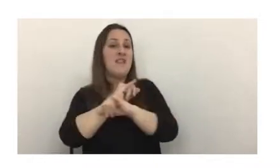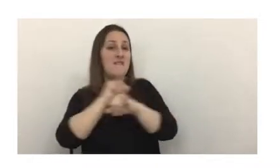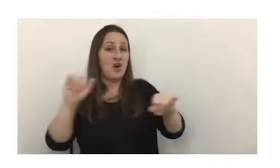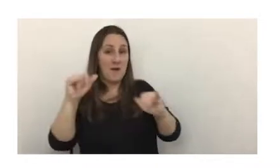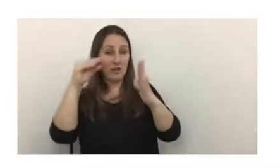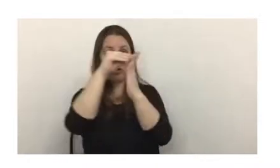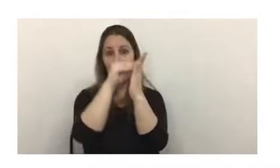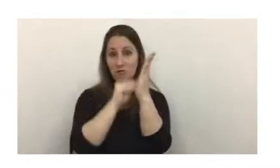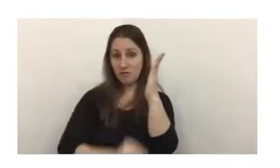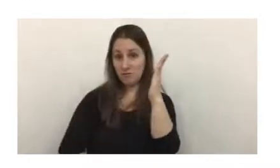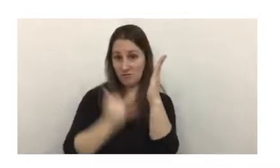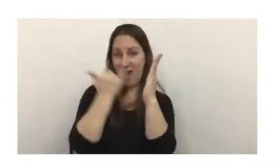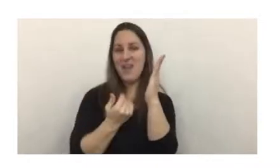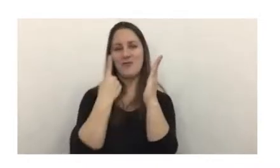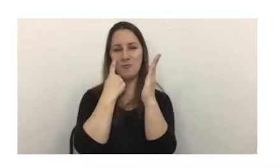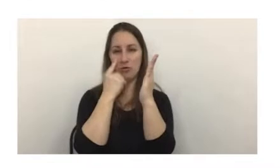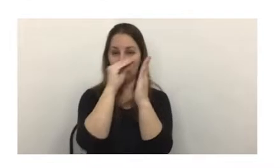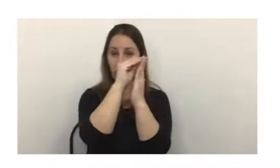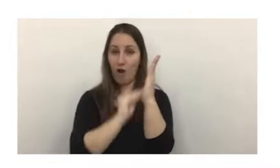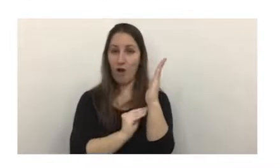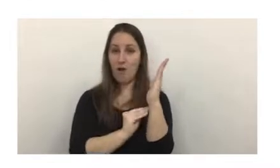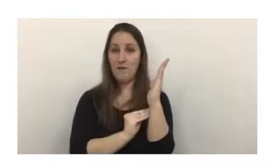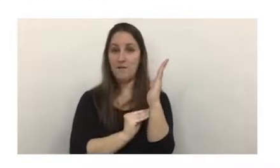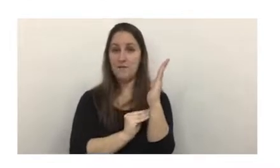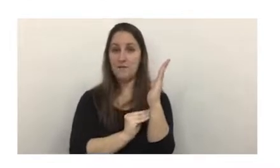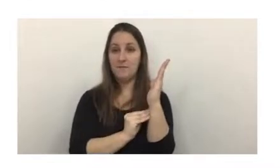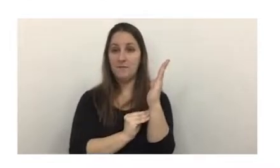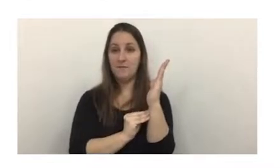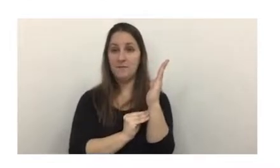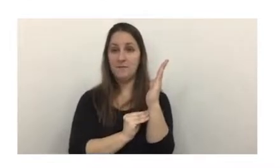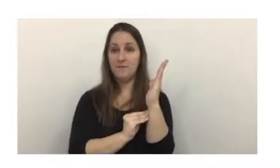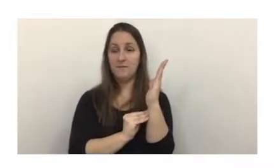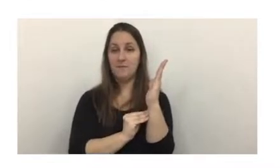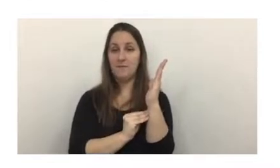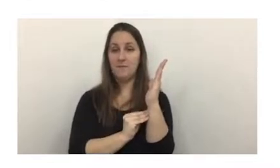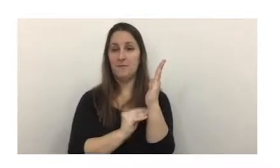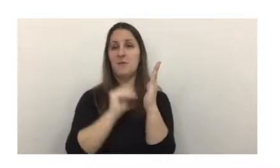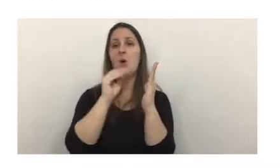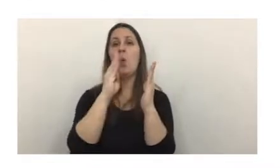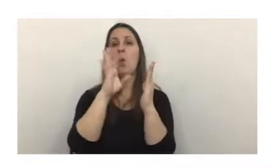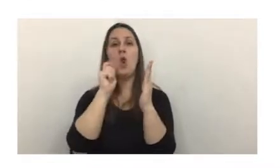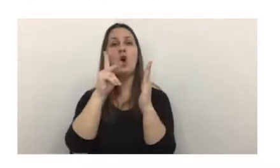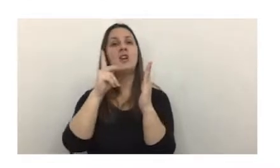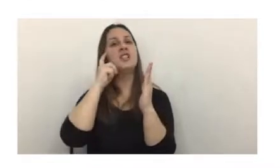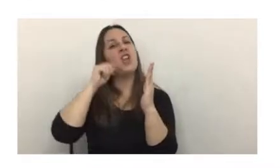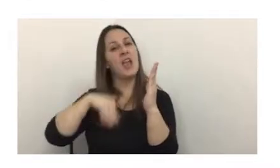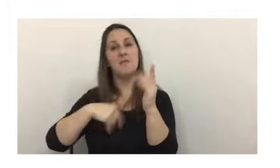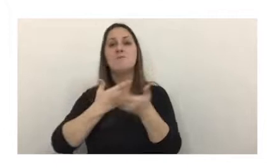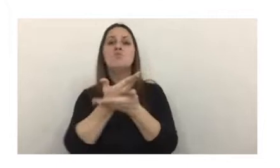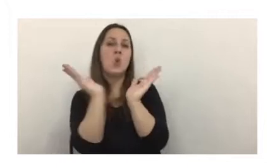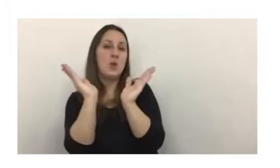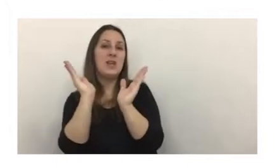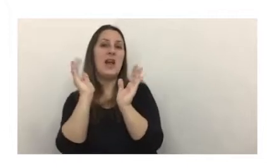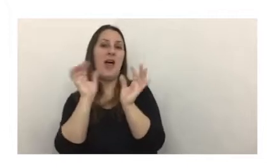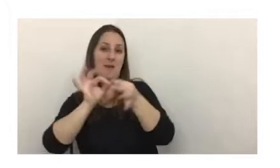en este registro, me refiero al registro a la blockchain pública que utilizan las